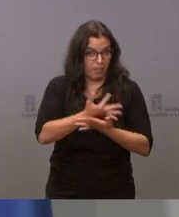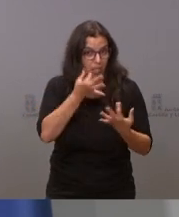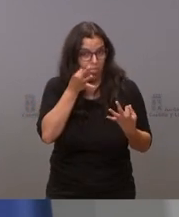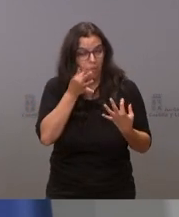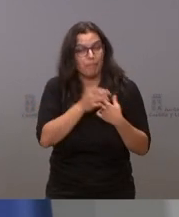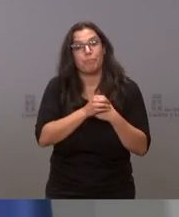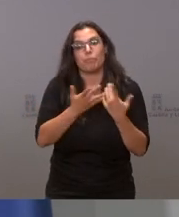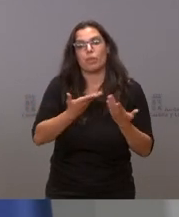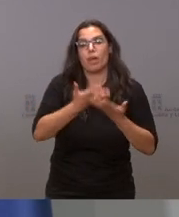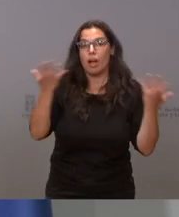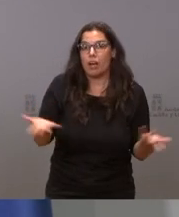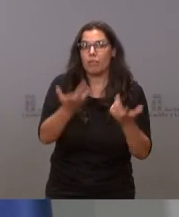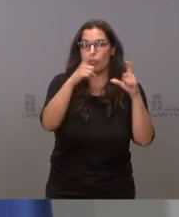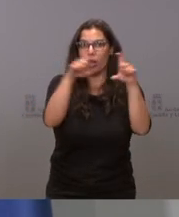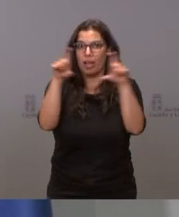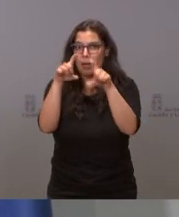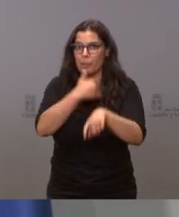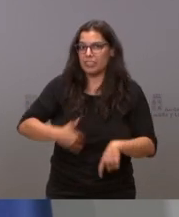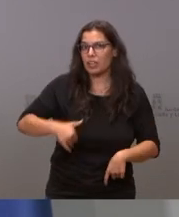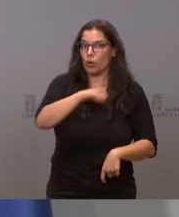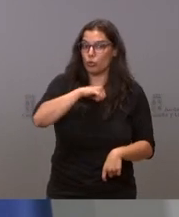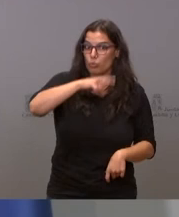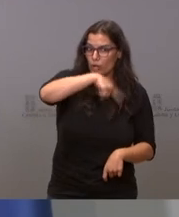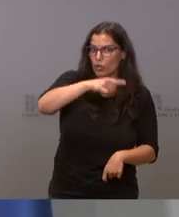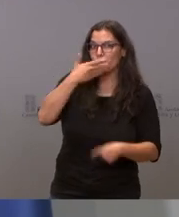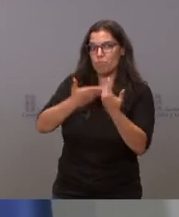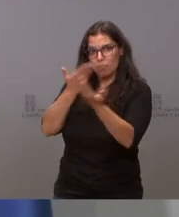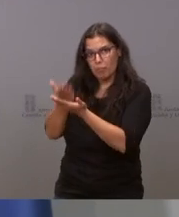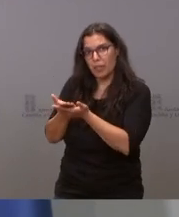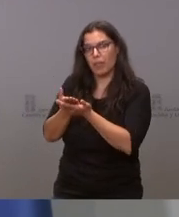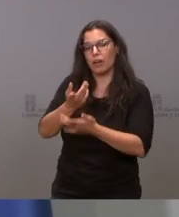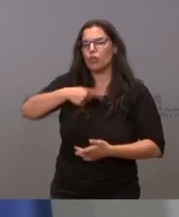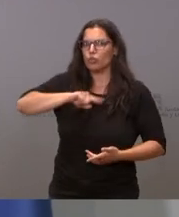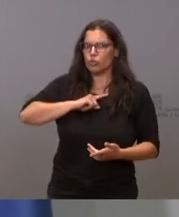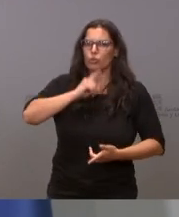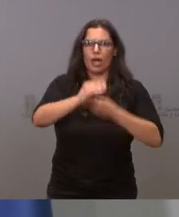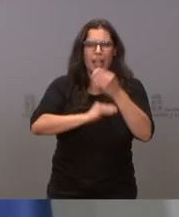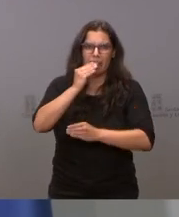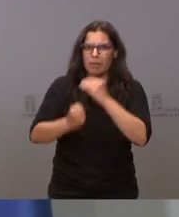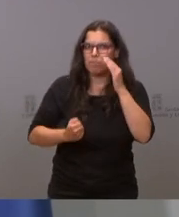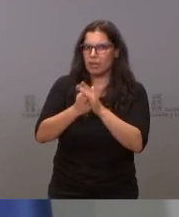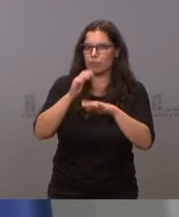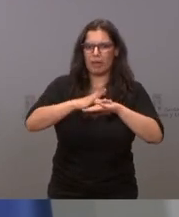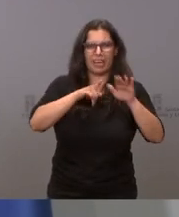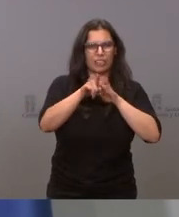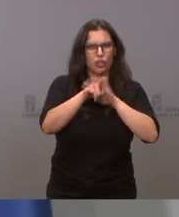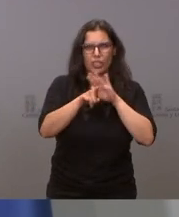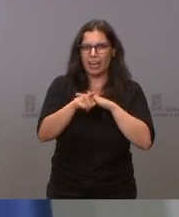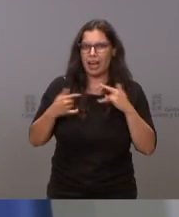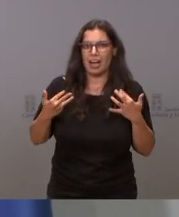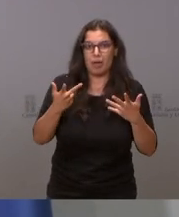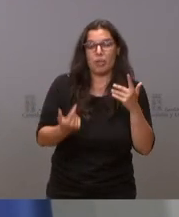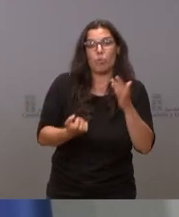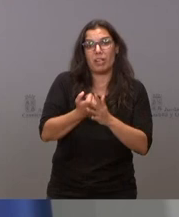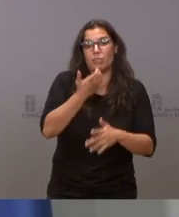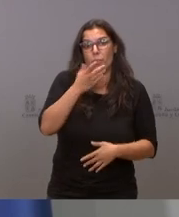a todos los empresarios a los autónomos de la comunidad a solicitar las ayudas nosotros vamos a hacer lo posible por tramitarlo lo más rápidamente posible y sería una pena